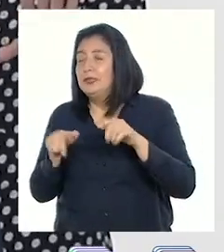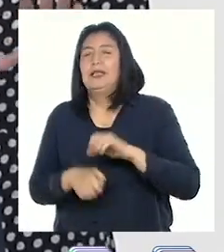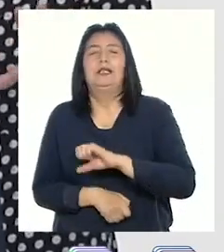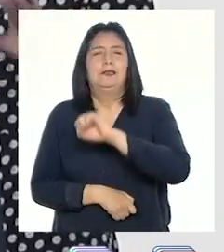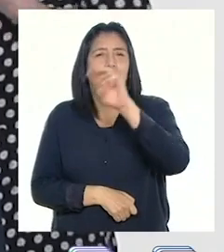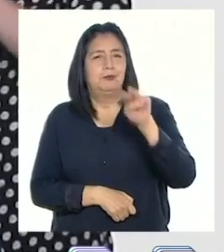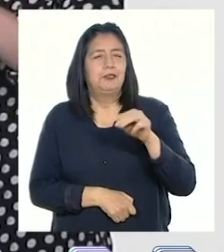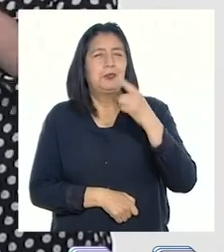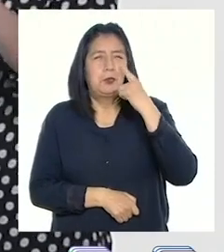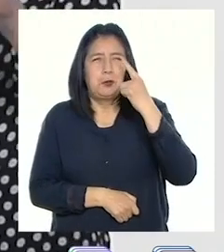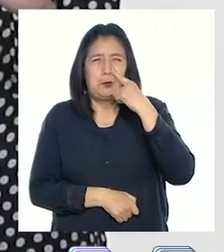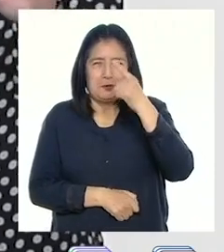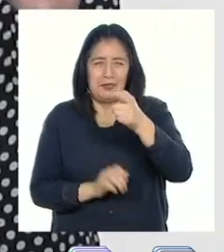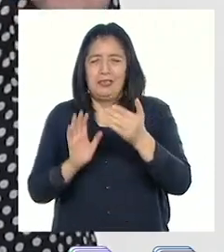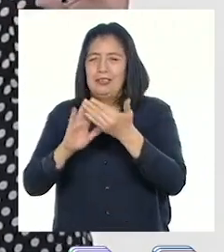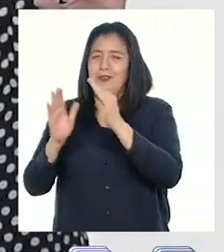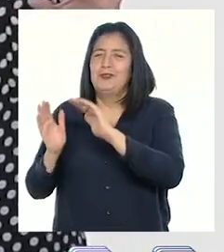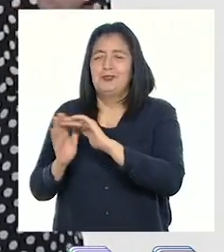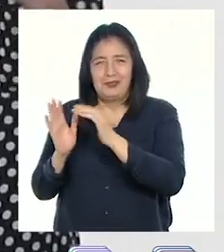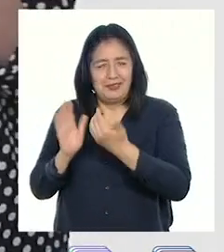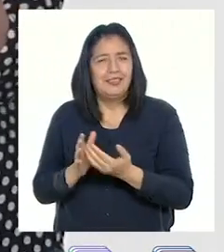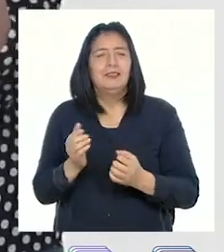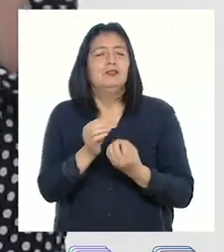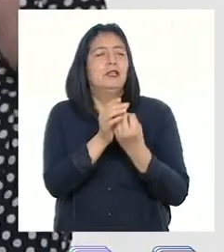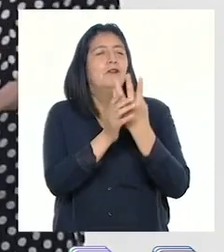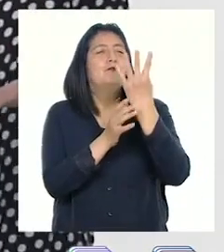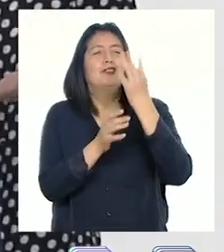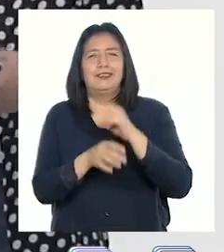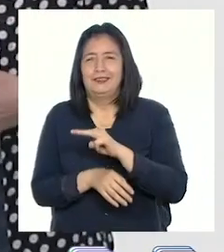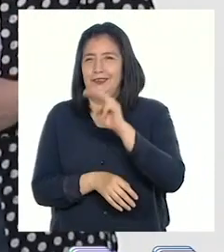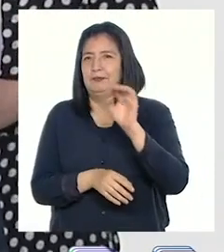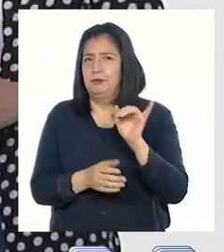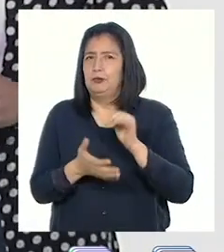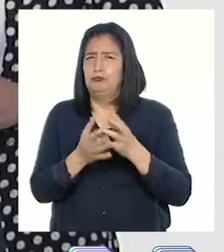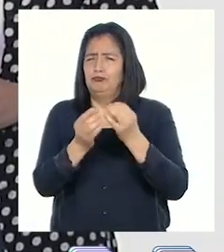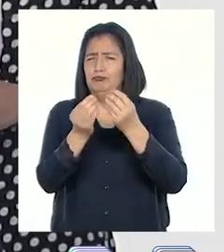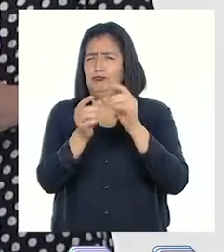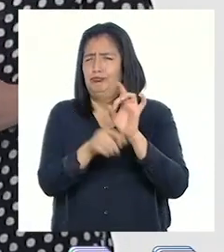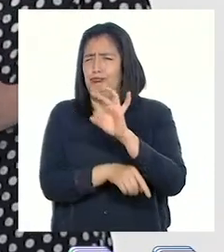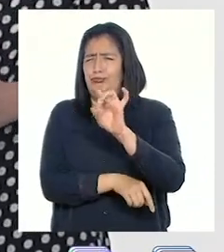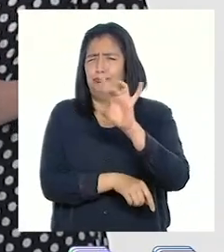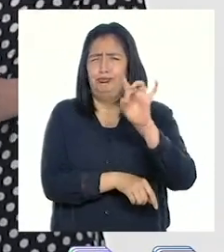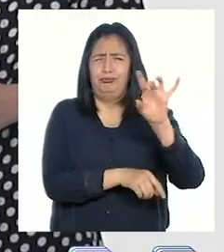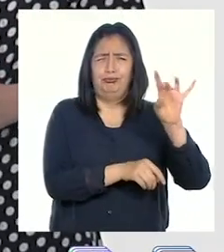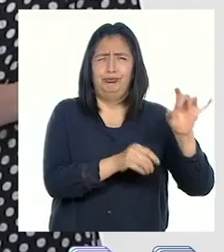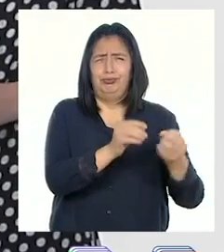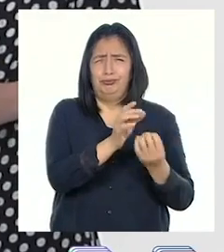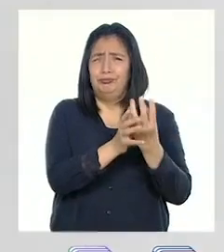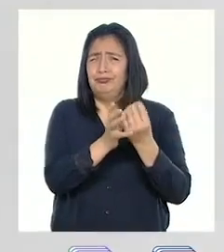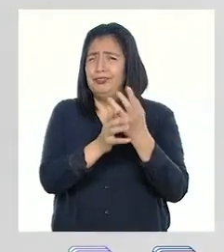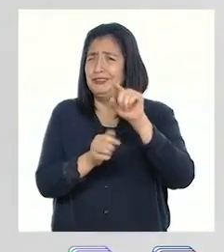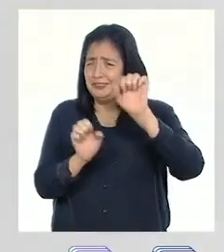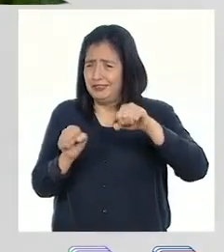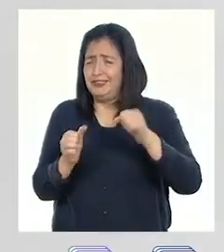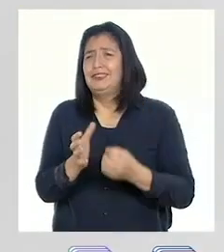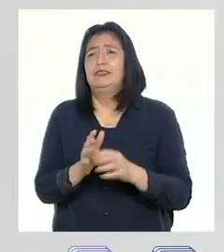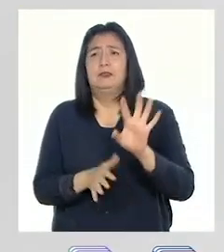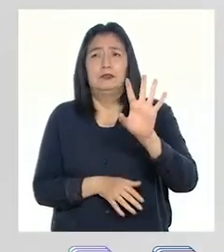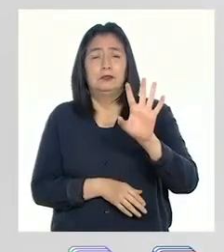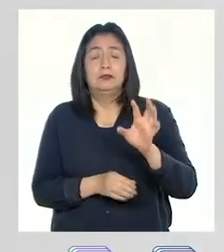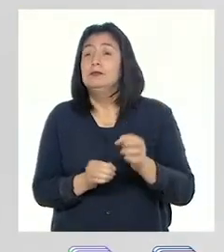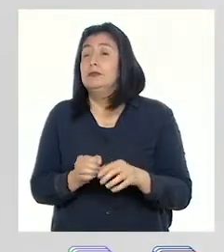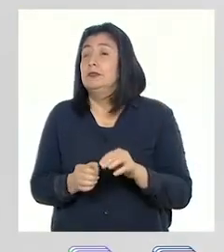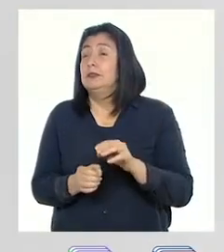Es conocida como la ciudad de las orquídeas, debido a la gran variedad de especies de esta planta que se pueden encontrar ahí. Las